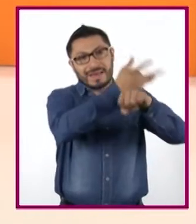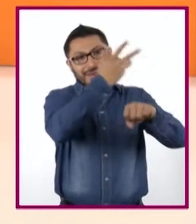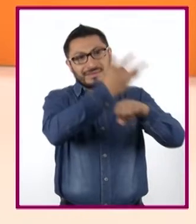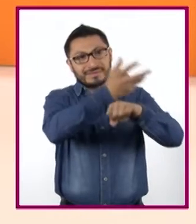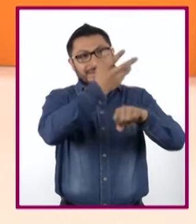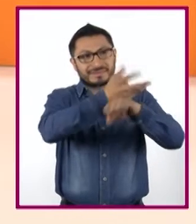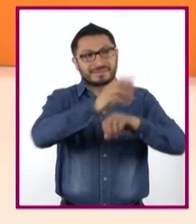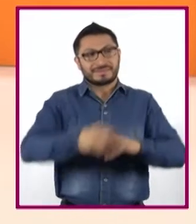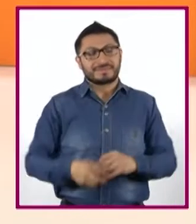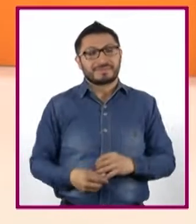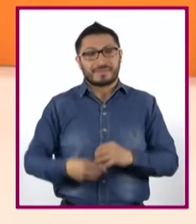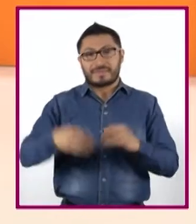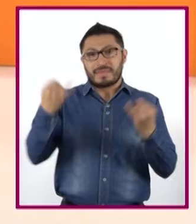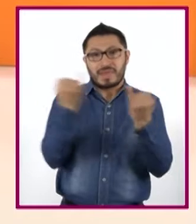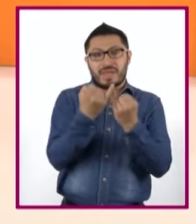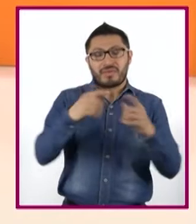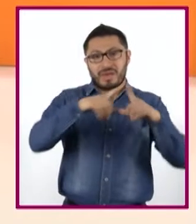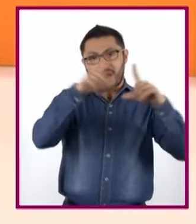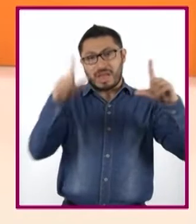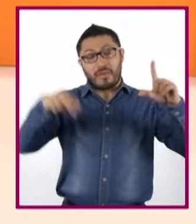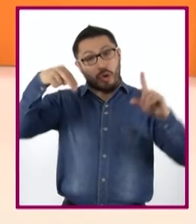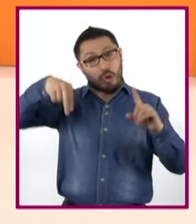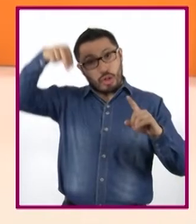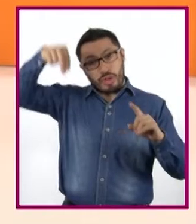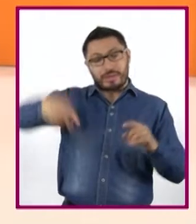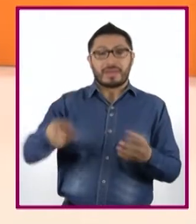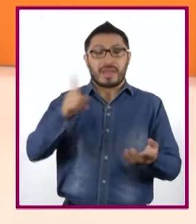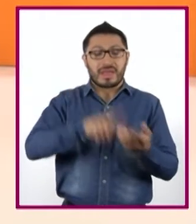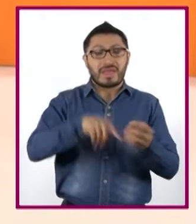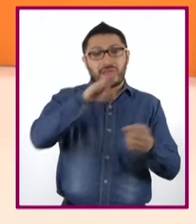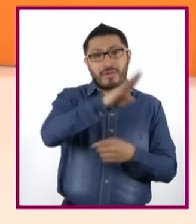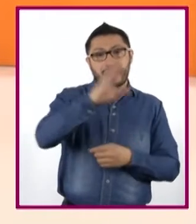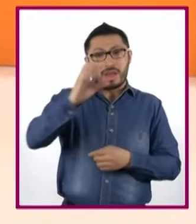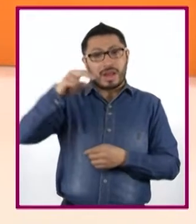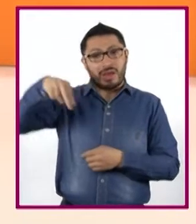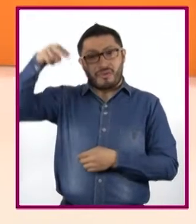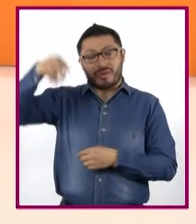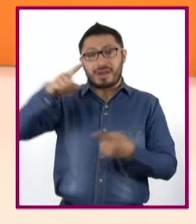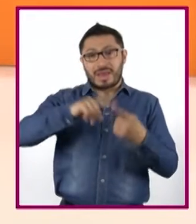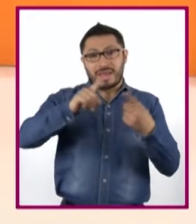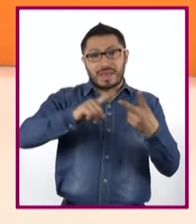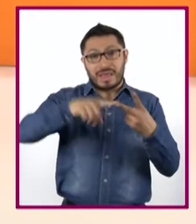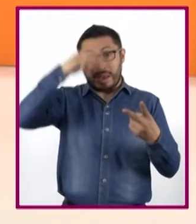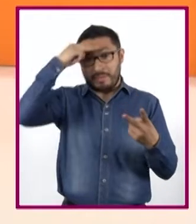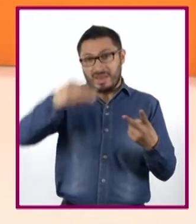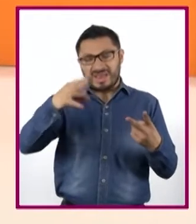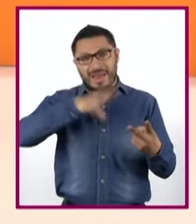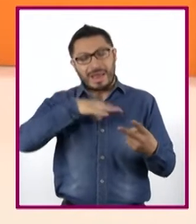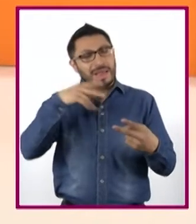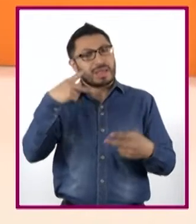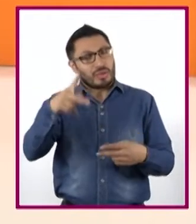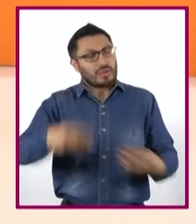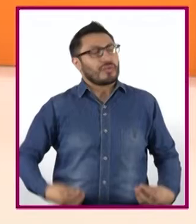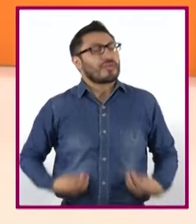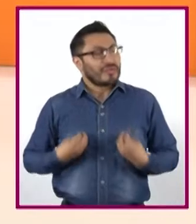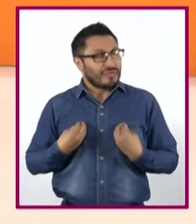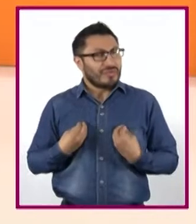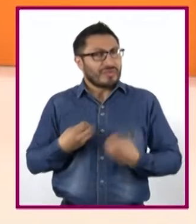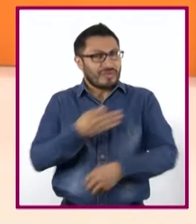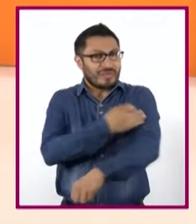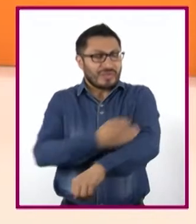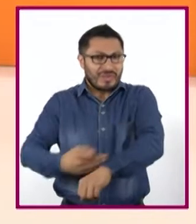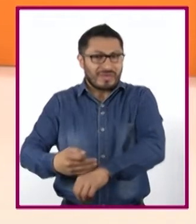América y del norte de México, incluida Baja California y Mexicali, donde viven tus familiares, Enrique.